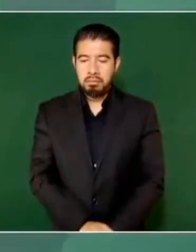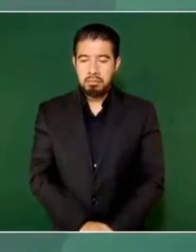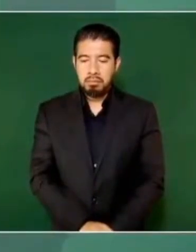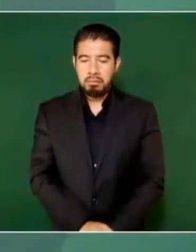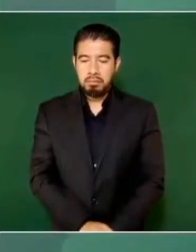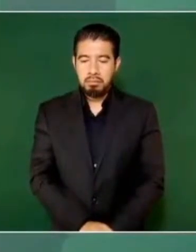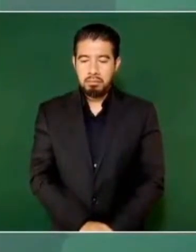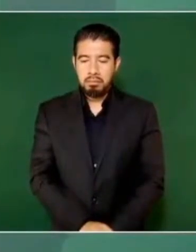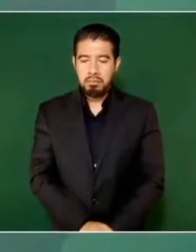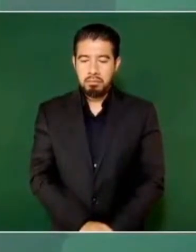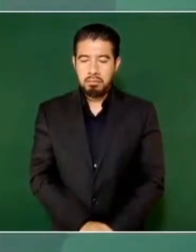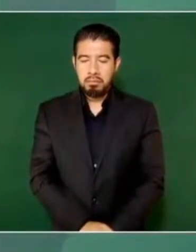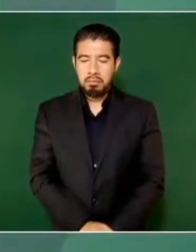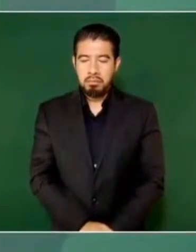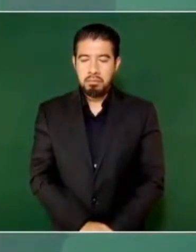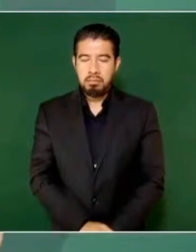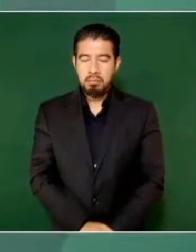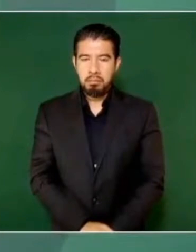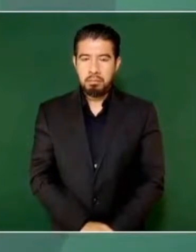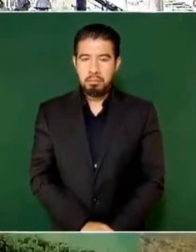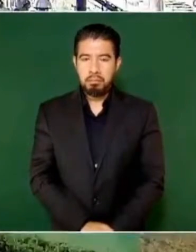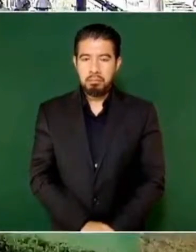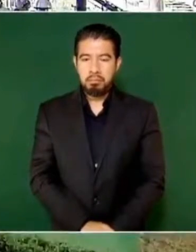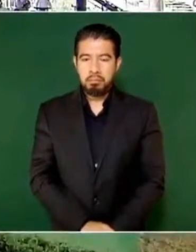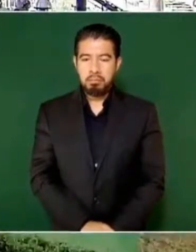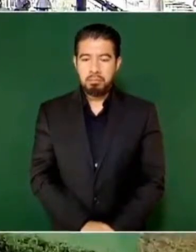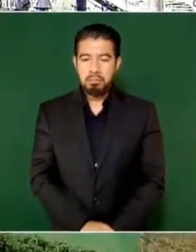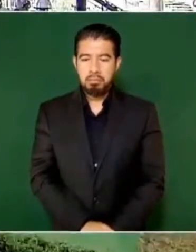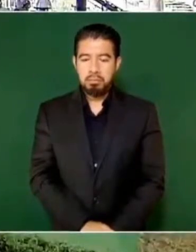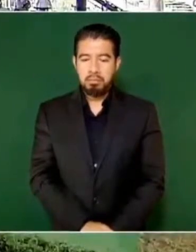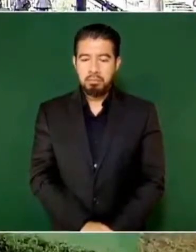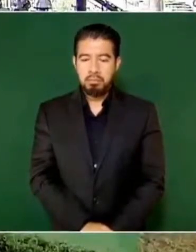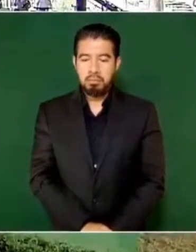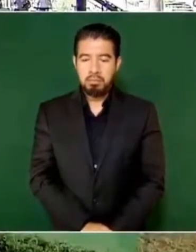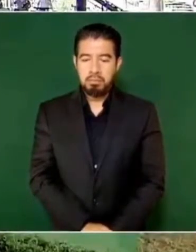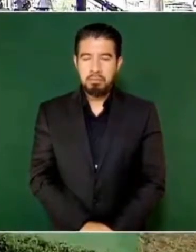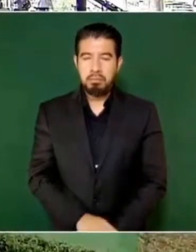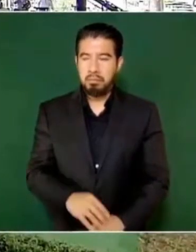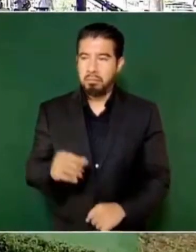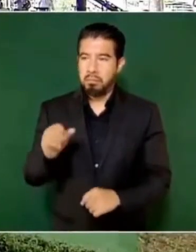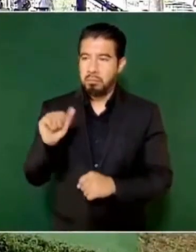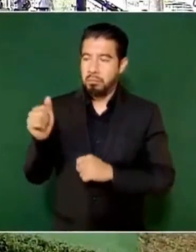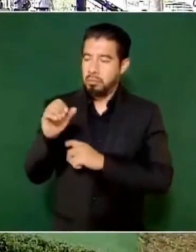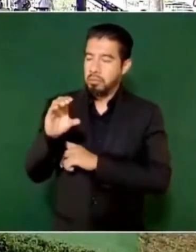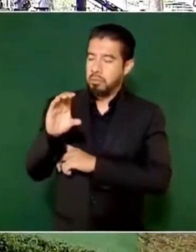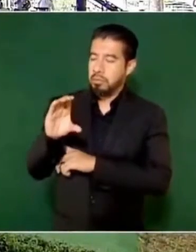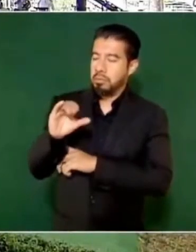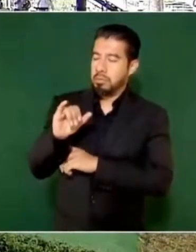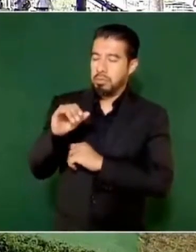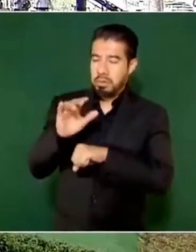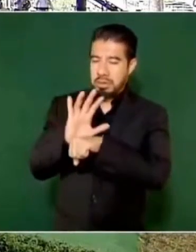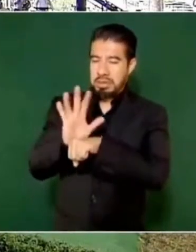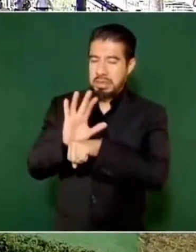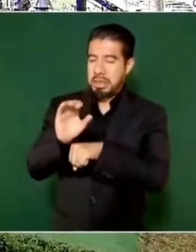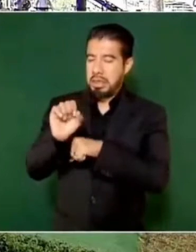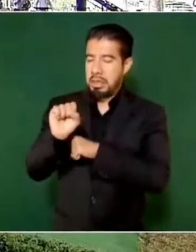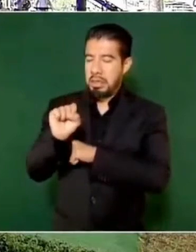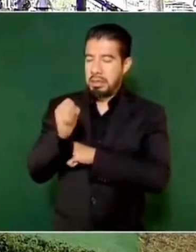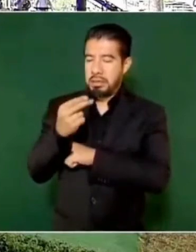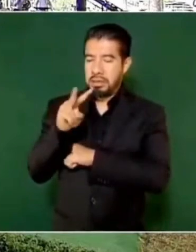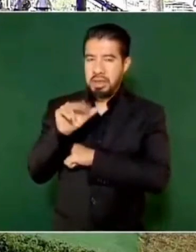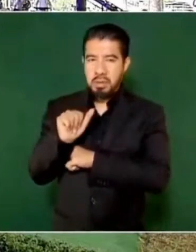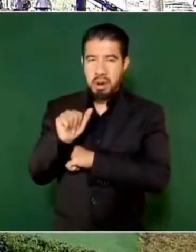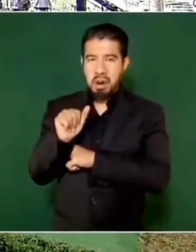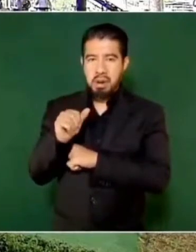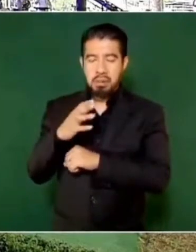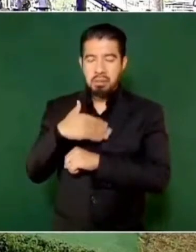Sí, no sé qué se va a hacer con el cine Sheva, pero pues Carlos debe tener más